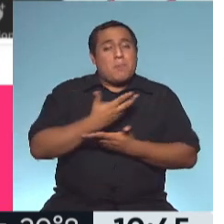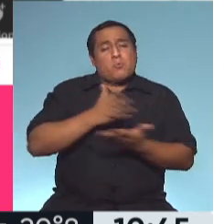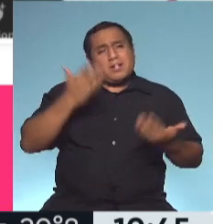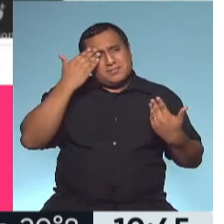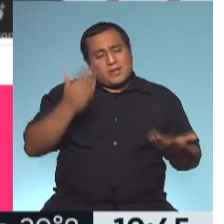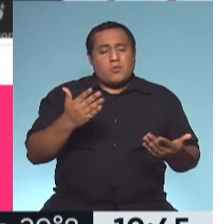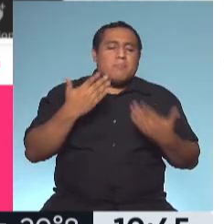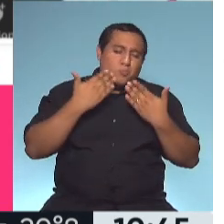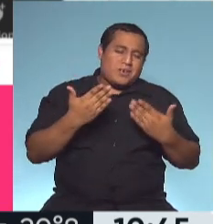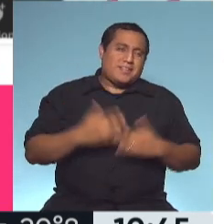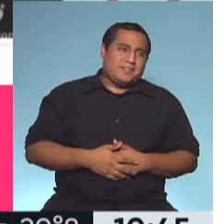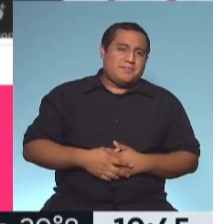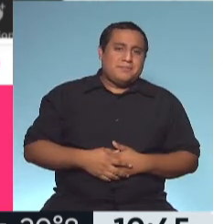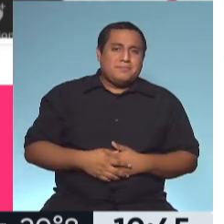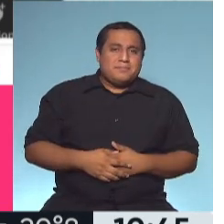muchas gracias nuevamente.